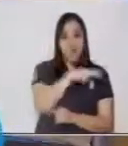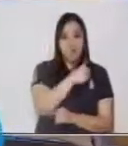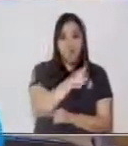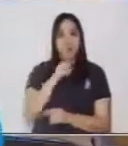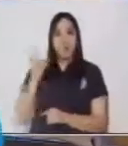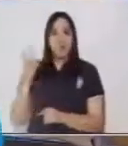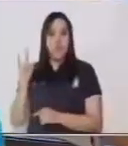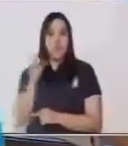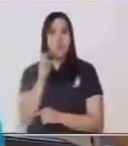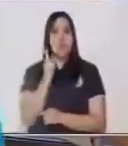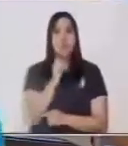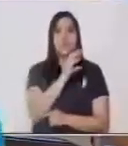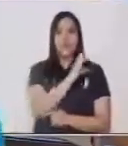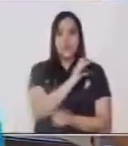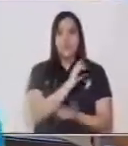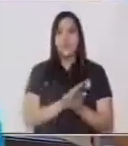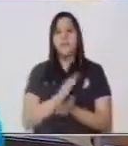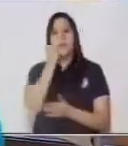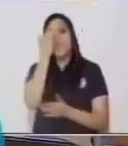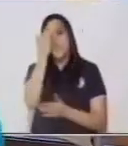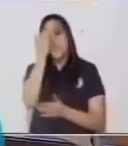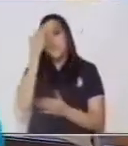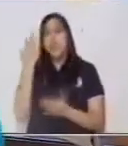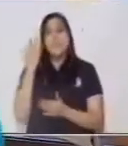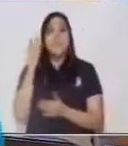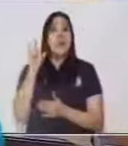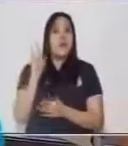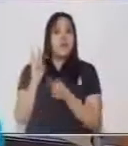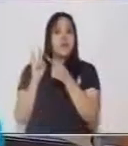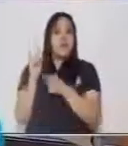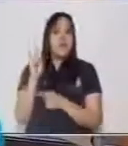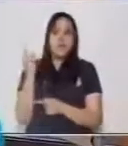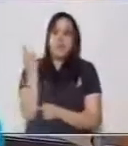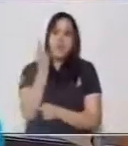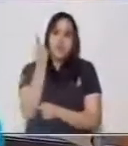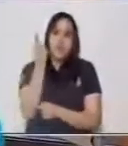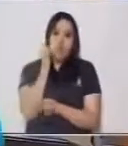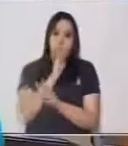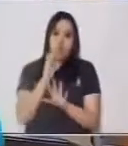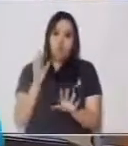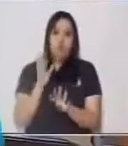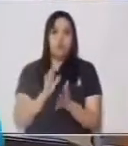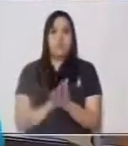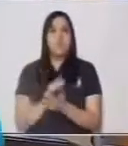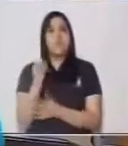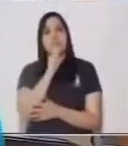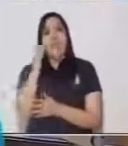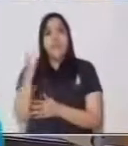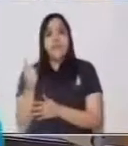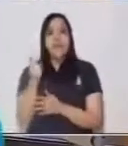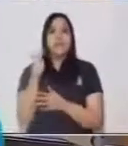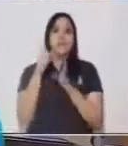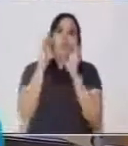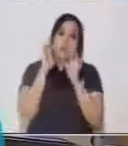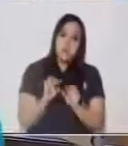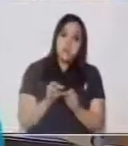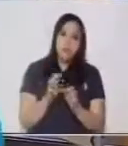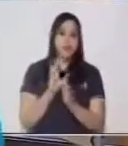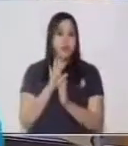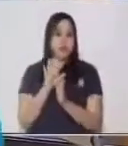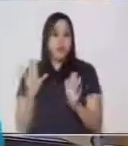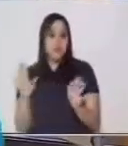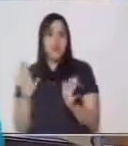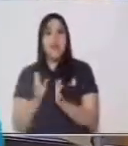las decenas y las centenas. Sabemos que la unidad se refiere a un solo elemento o a una sola persona u objeto.